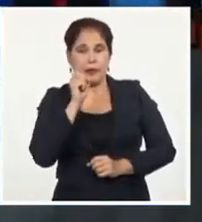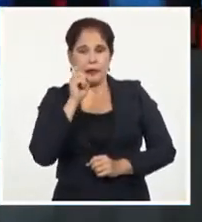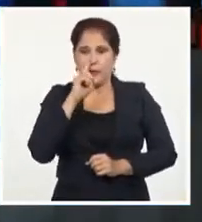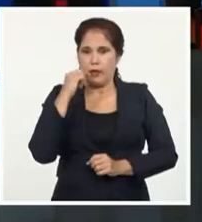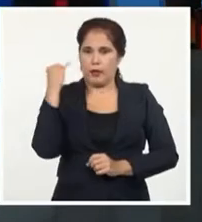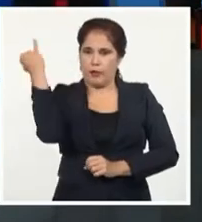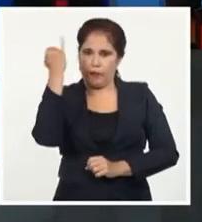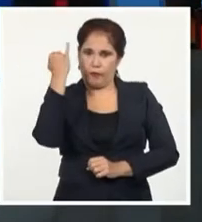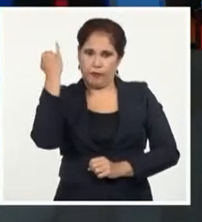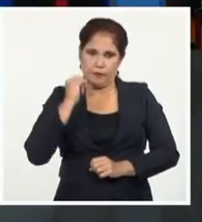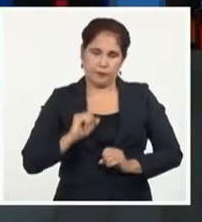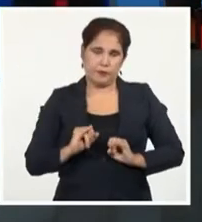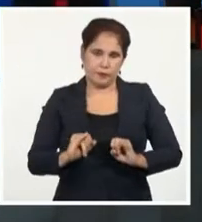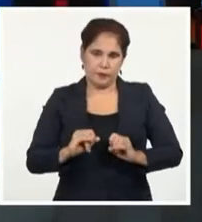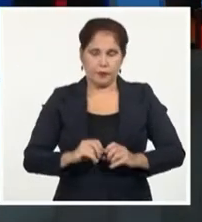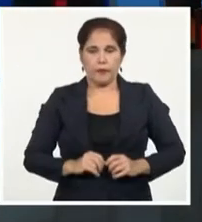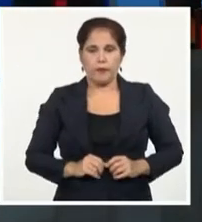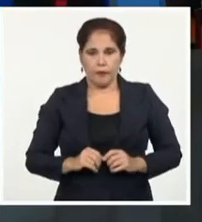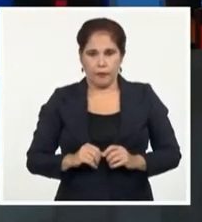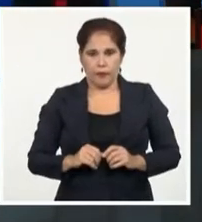punto final a nuestro recorrido más allá de las fronteras cubanas.